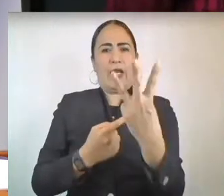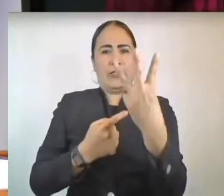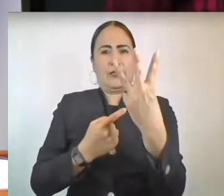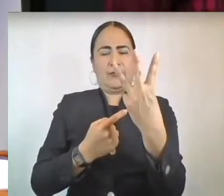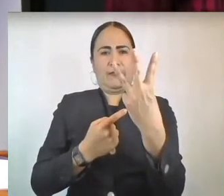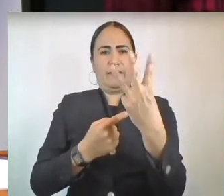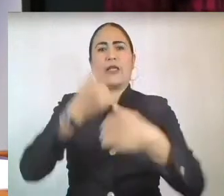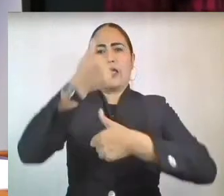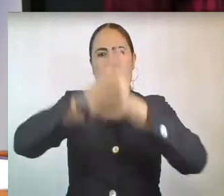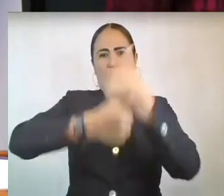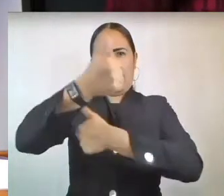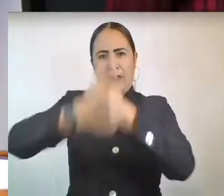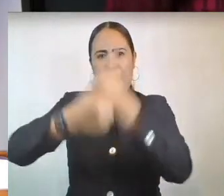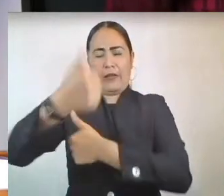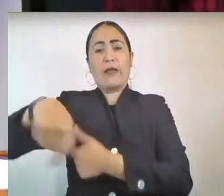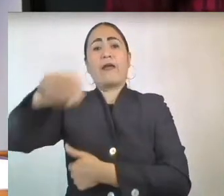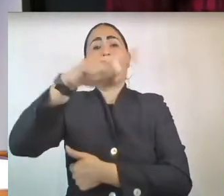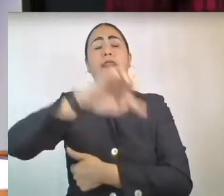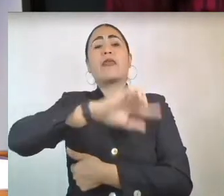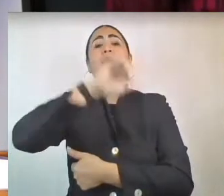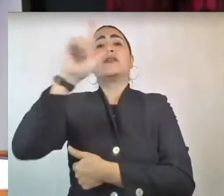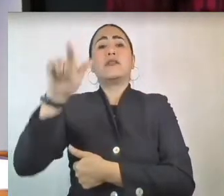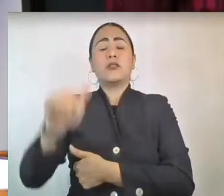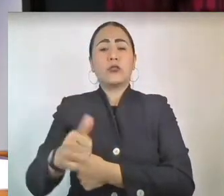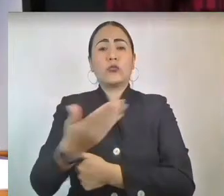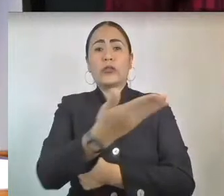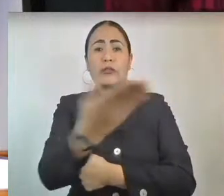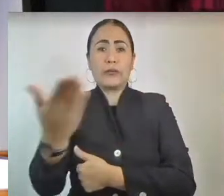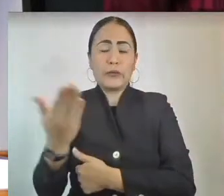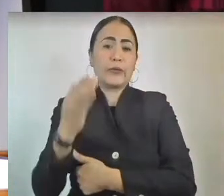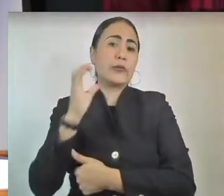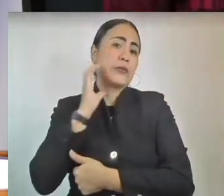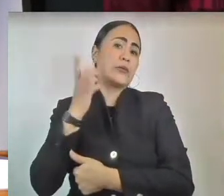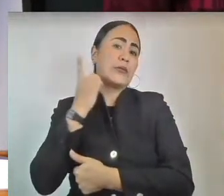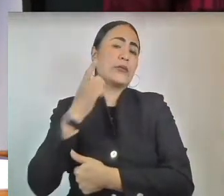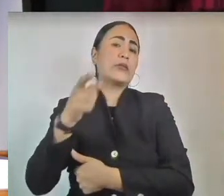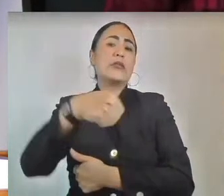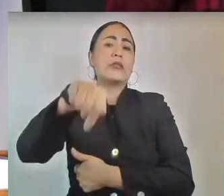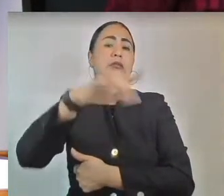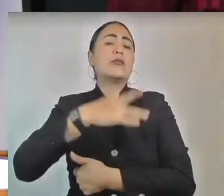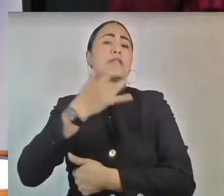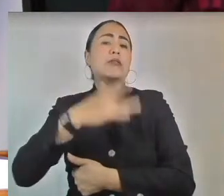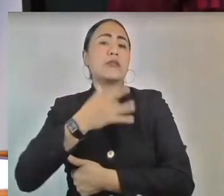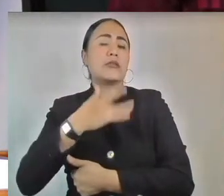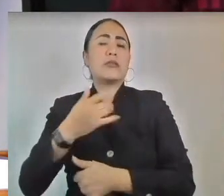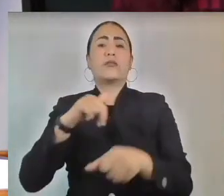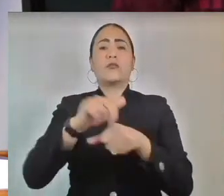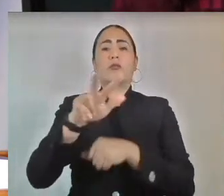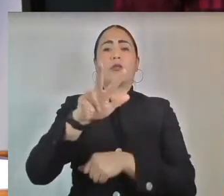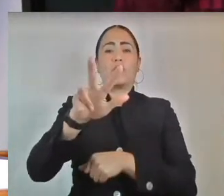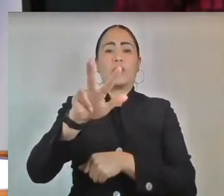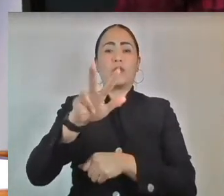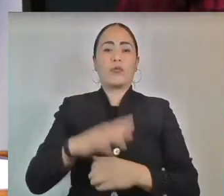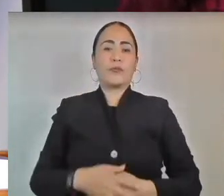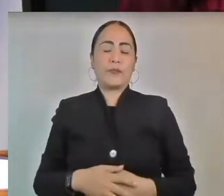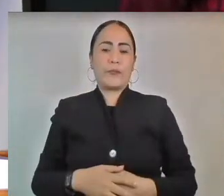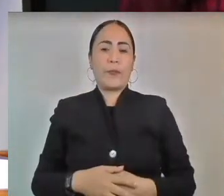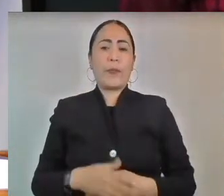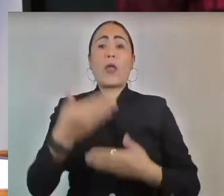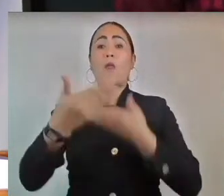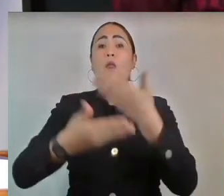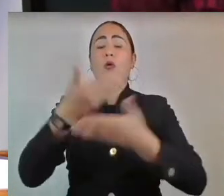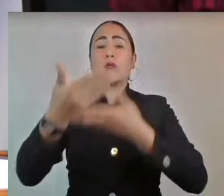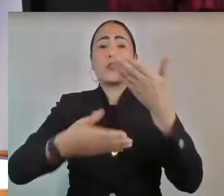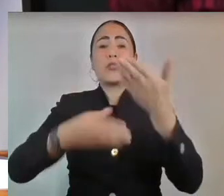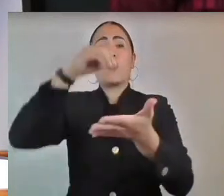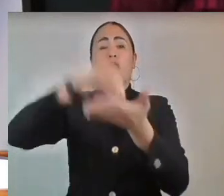sometiéndolo a la consideración de la legislatura. Octavo, el presente proceso será publicado en